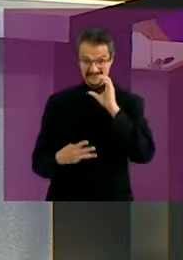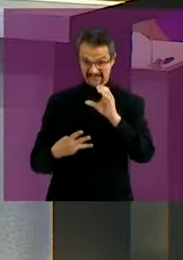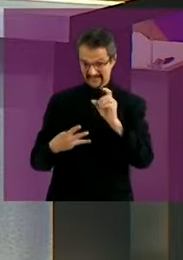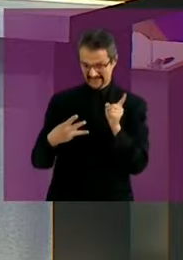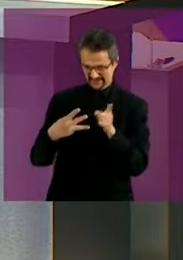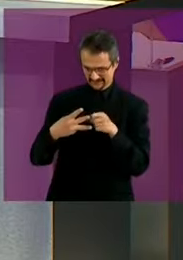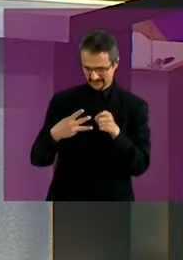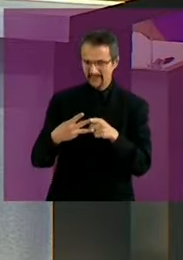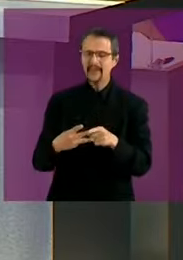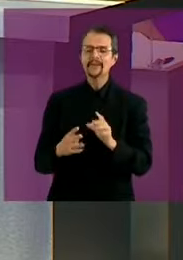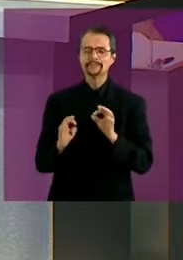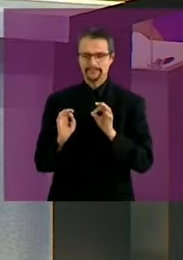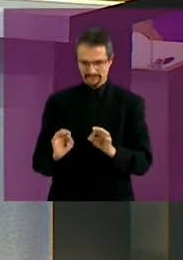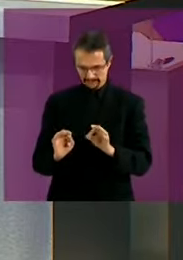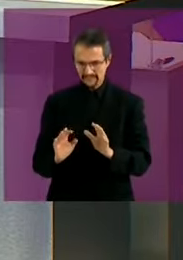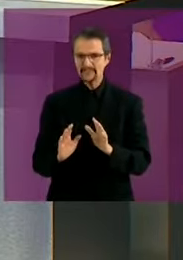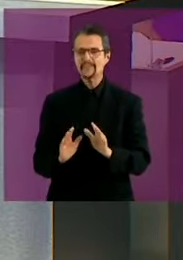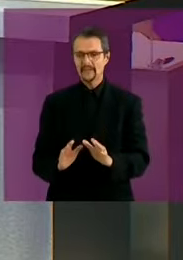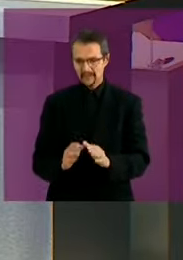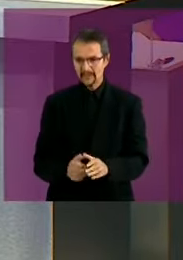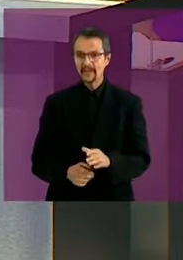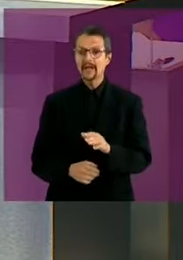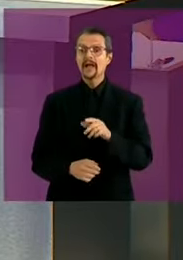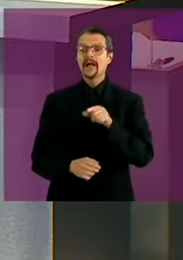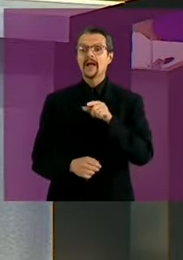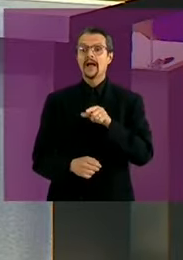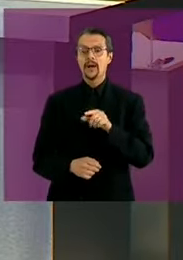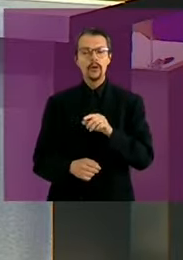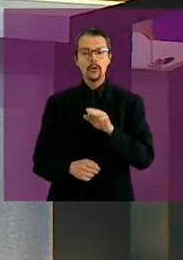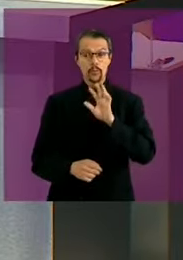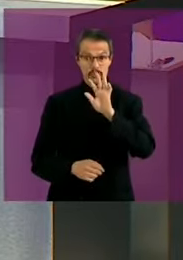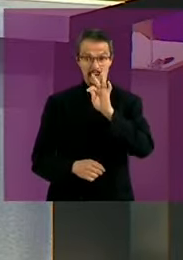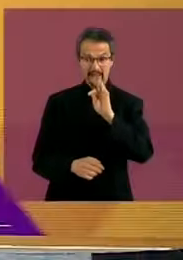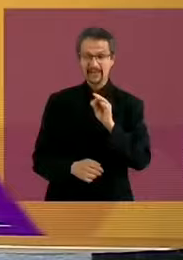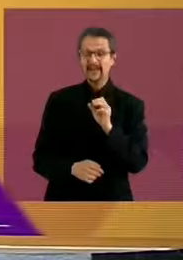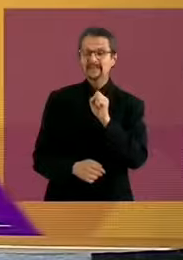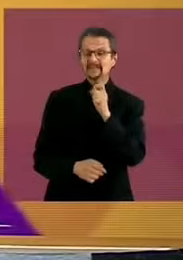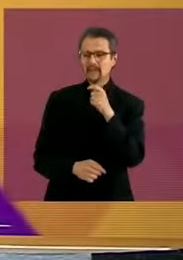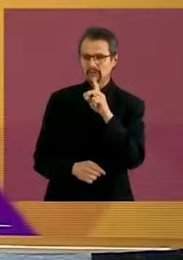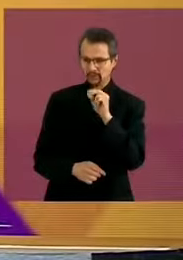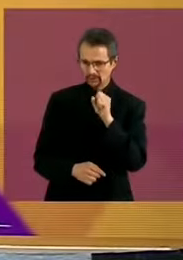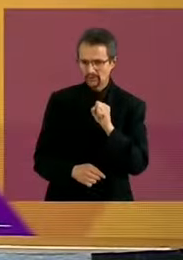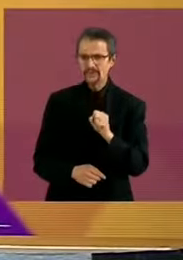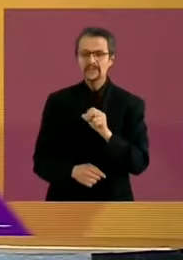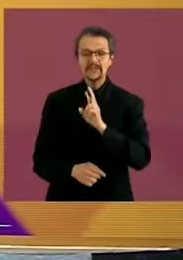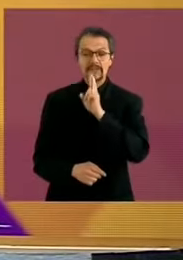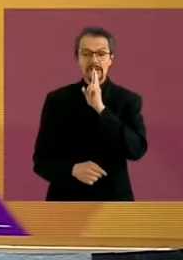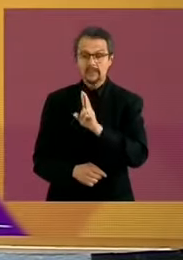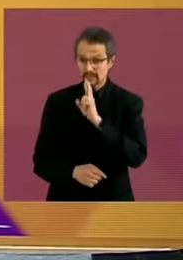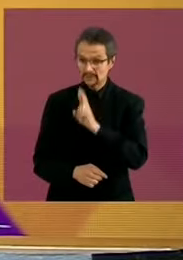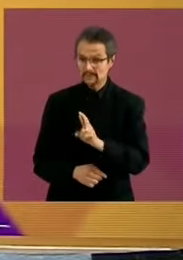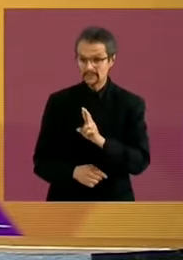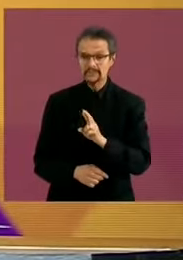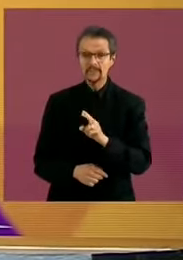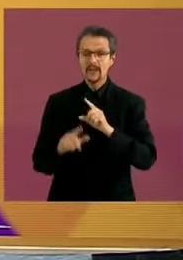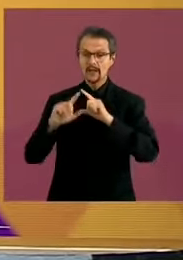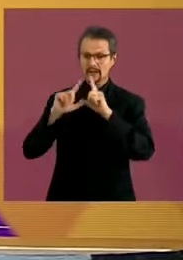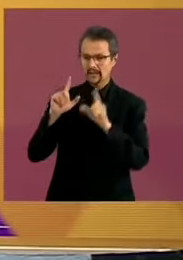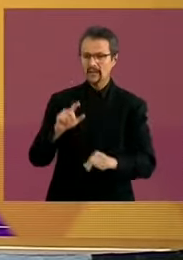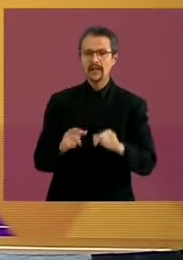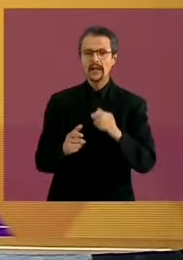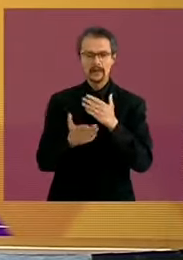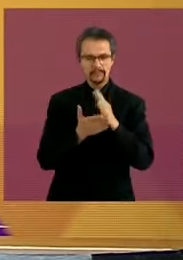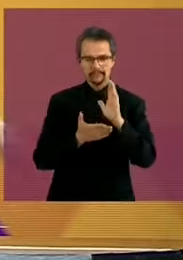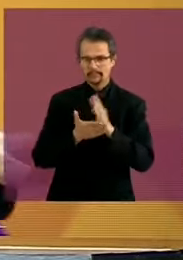Perfecto. Aquí está. Le voy a hacer. Tiene 40 segundos para cada una de las respuestas. Son por regiones. Empezamos por la